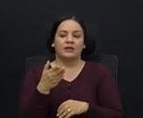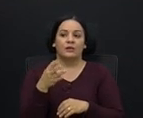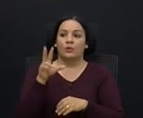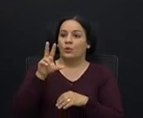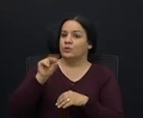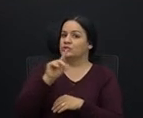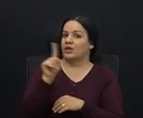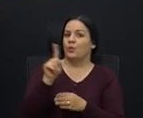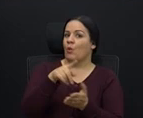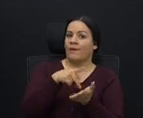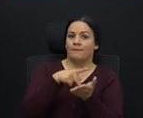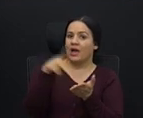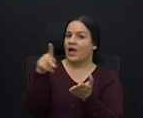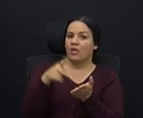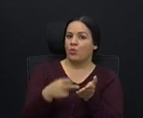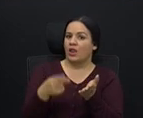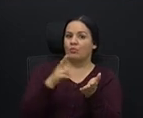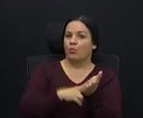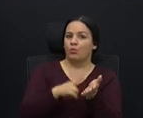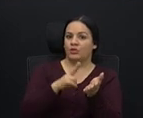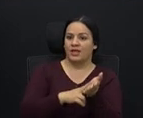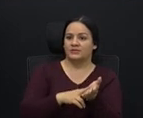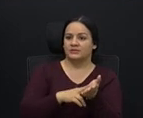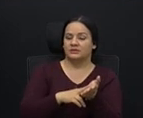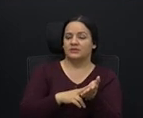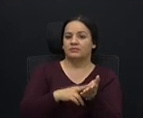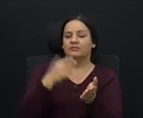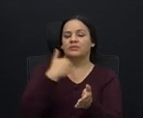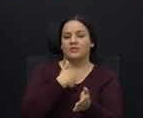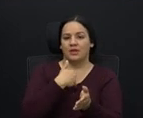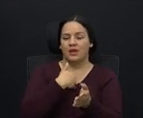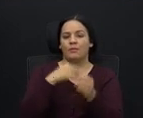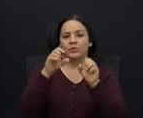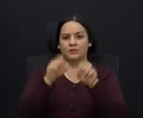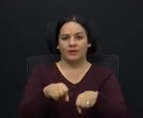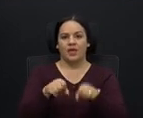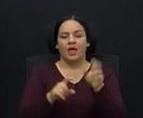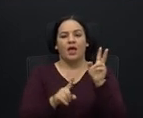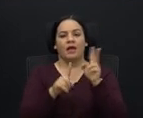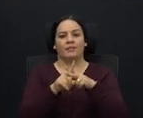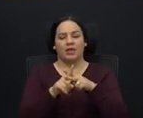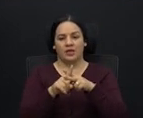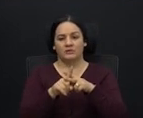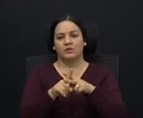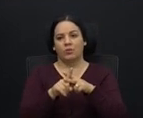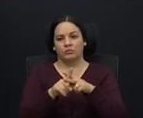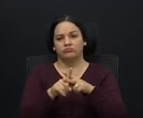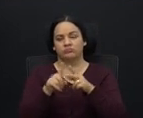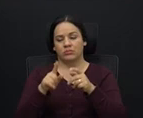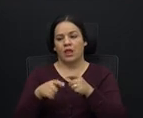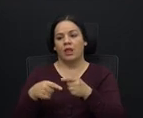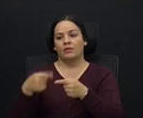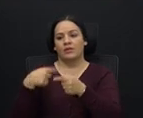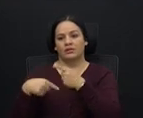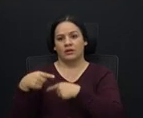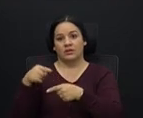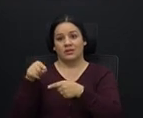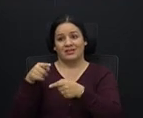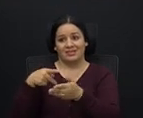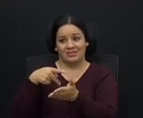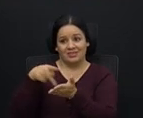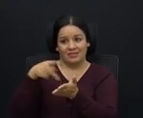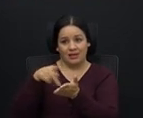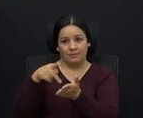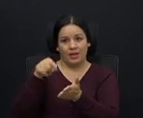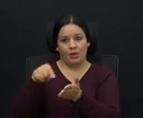pagado las multas tengan la posibilidad de una aplicación retroactiva de la ley, lo cual en este